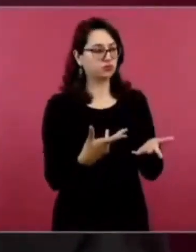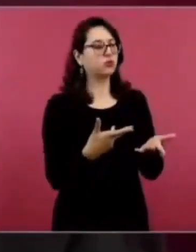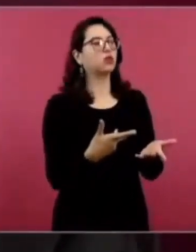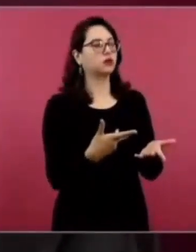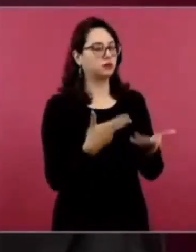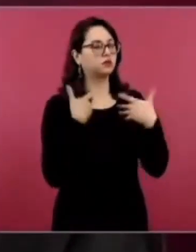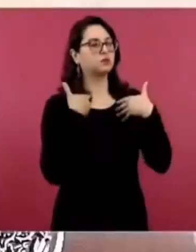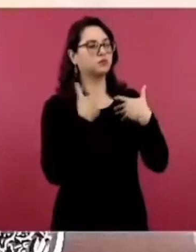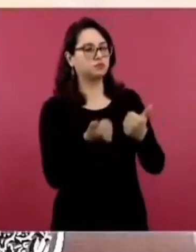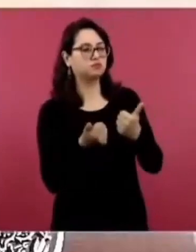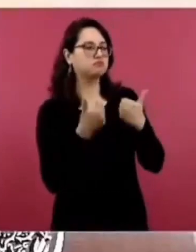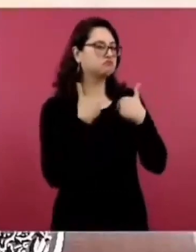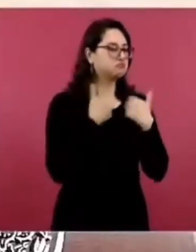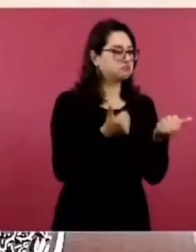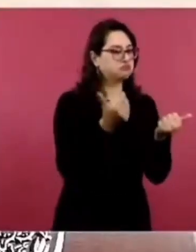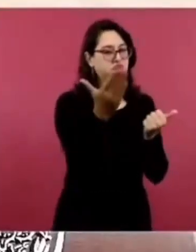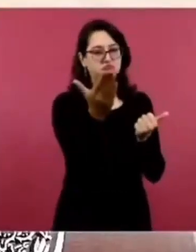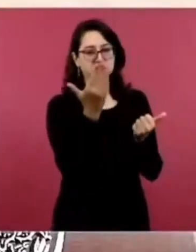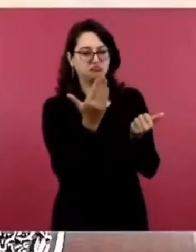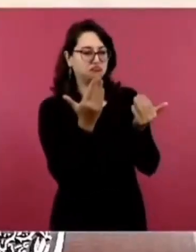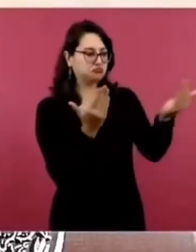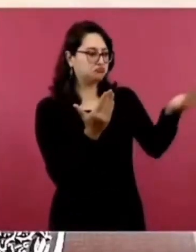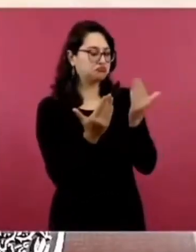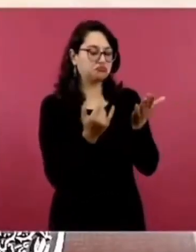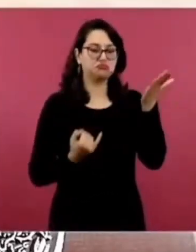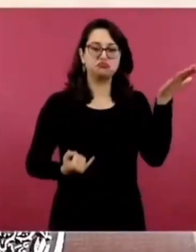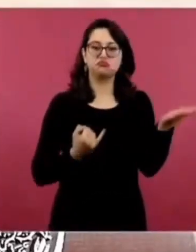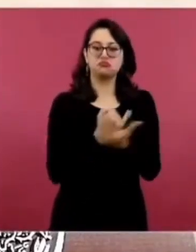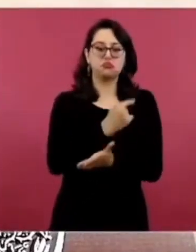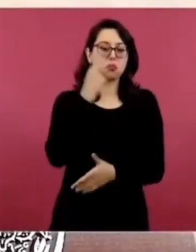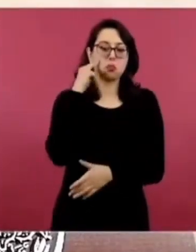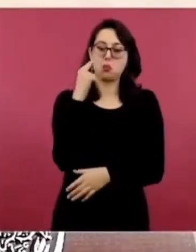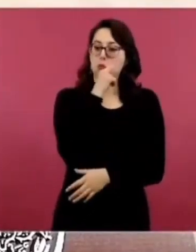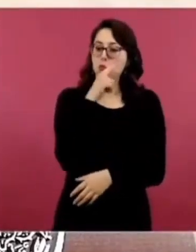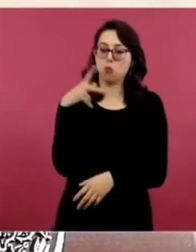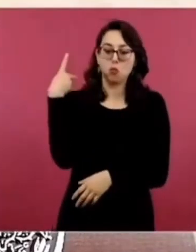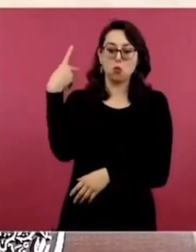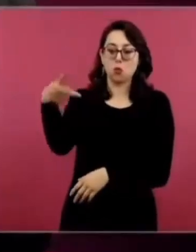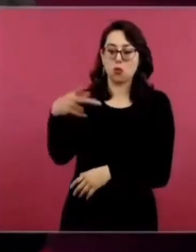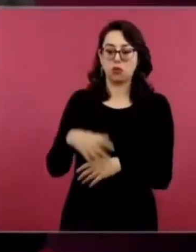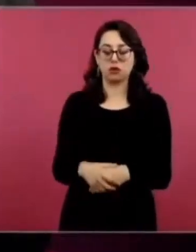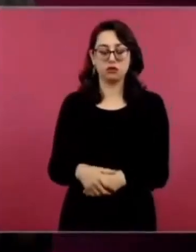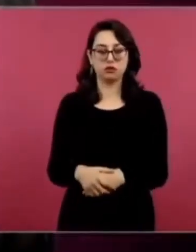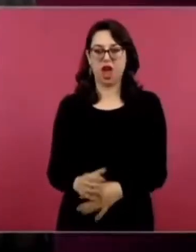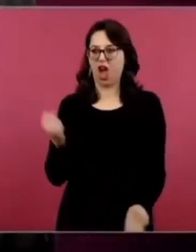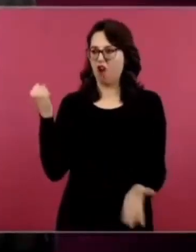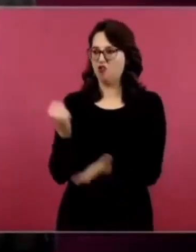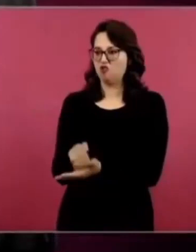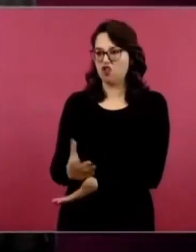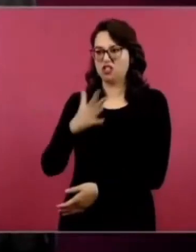manipular,